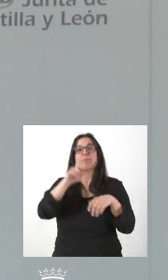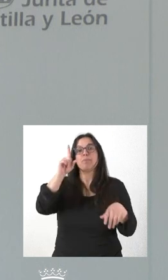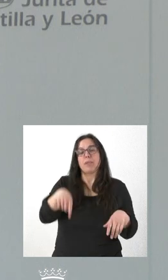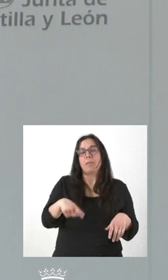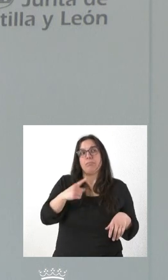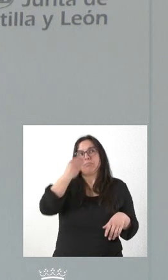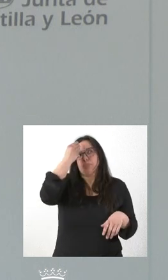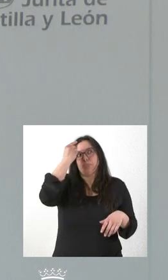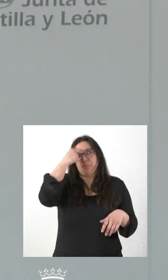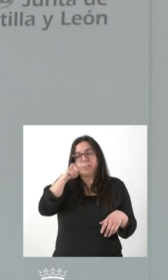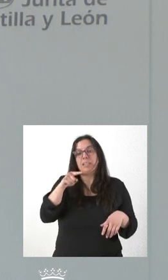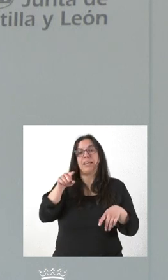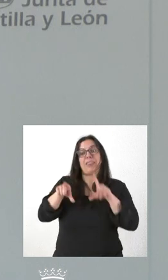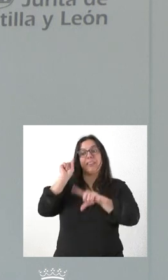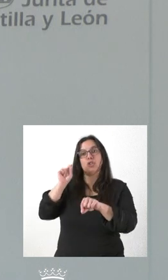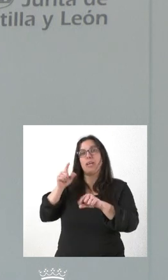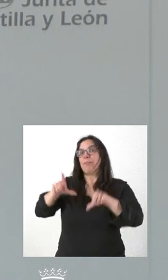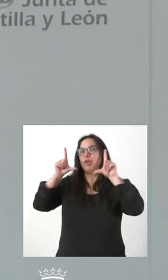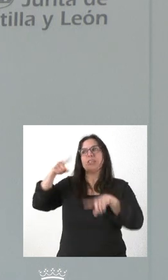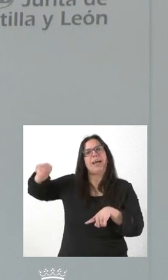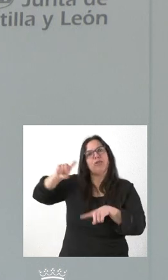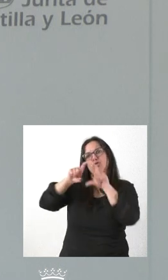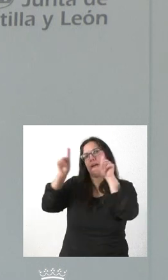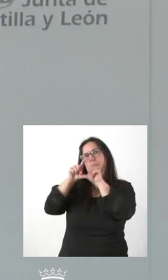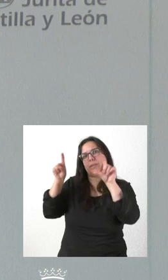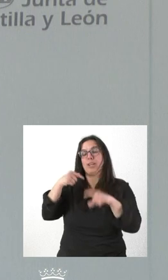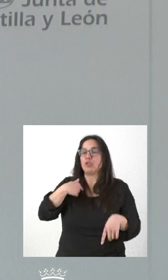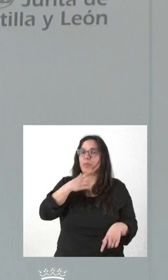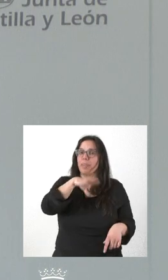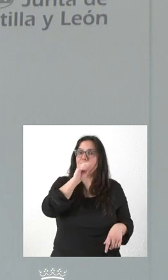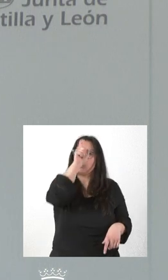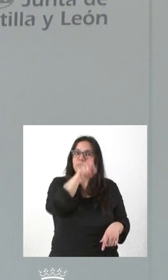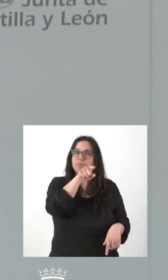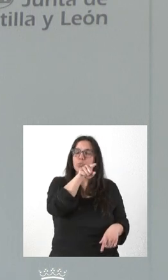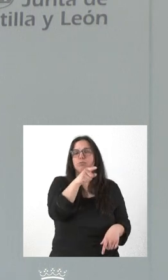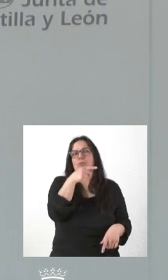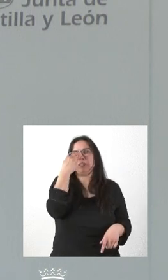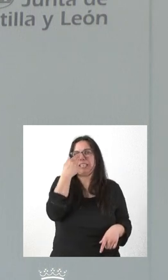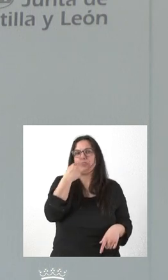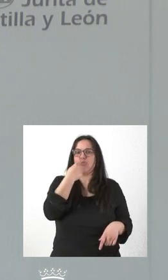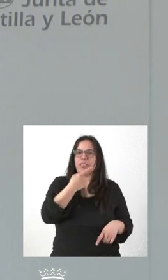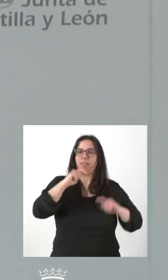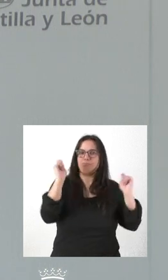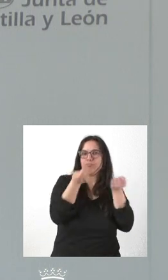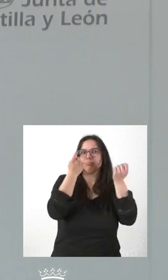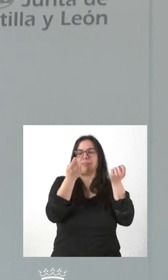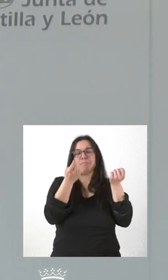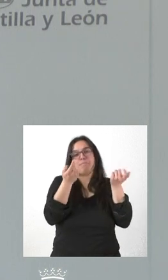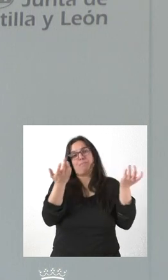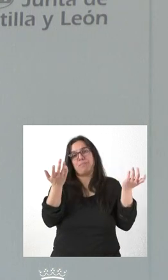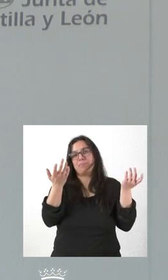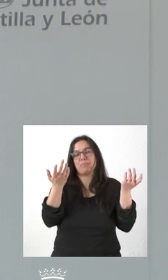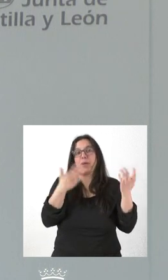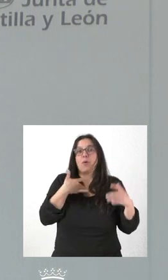entendemos que los protagonistas en estas decisiones son siempre las empresas. Yo comprendo su interés en que seamos nosotros quienes anunciemos esas decisiones. Y